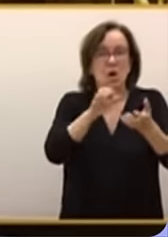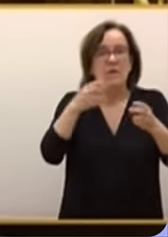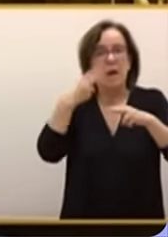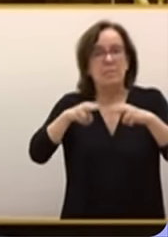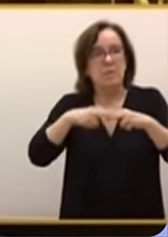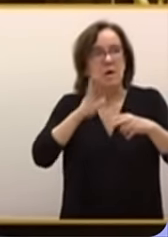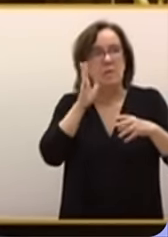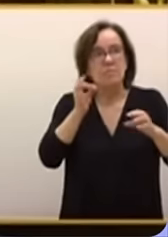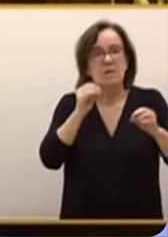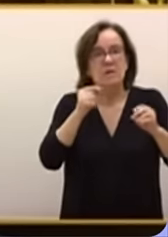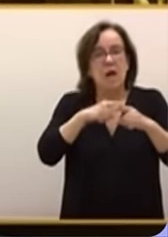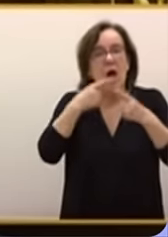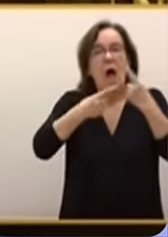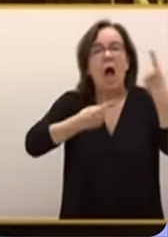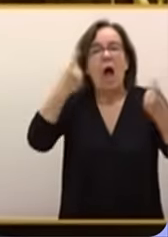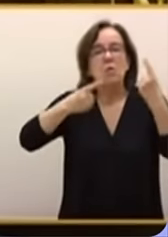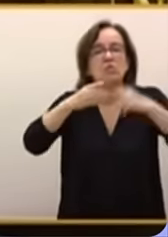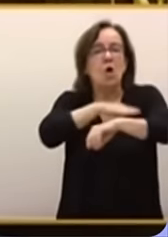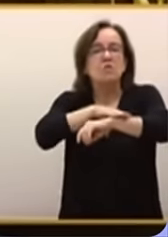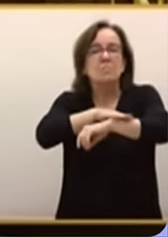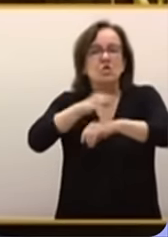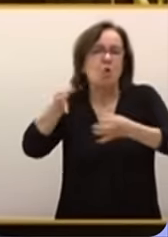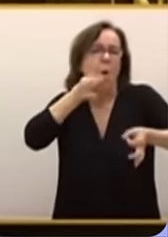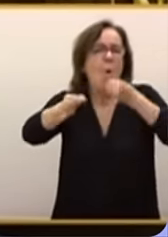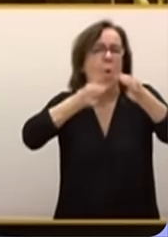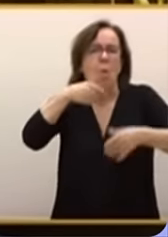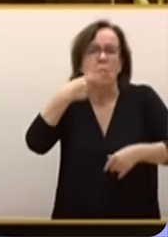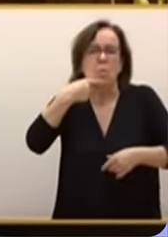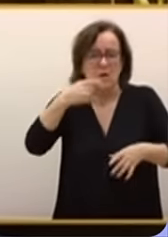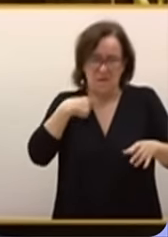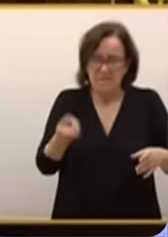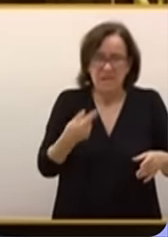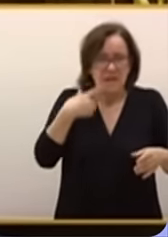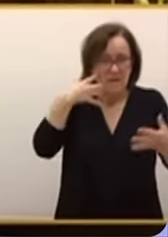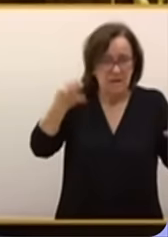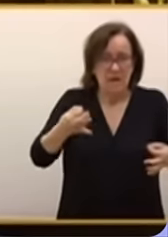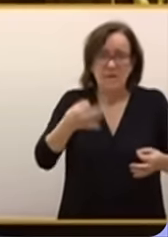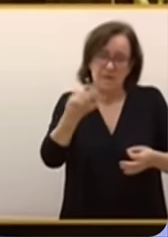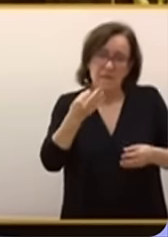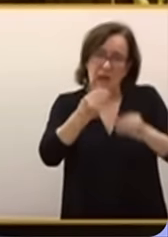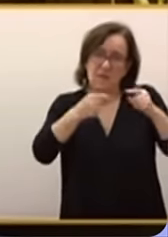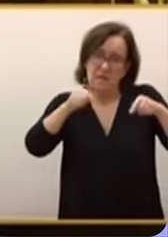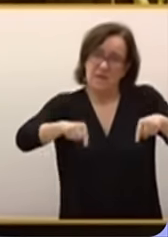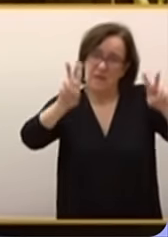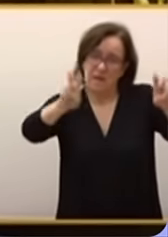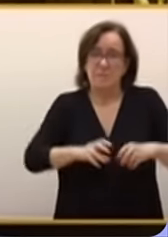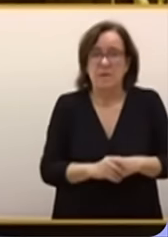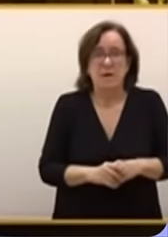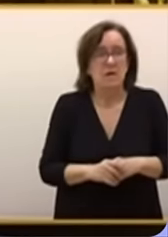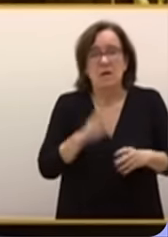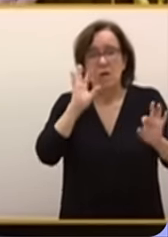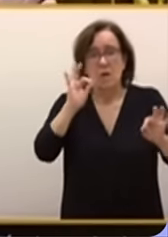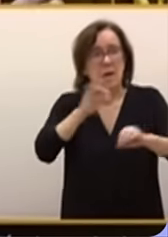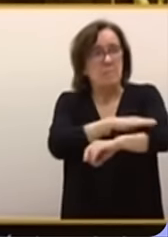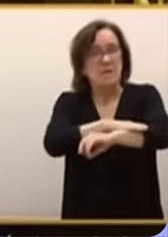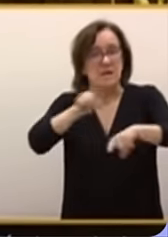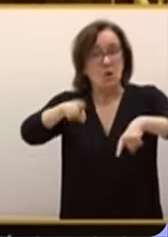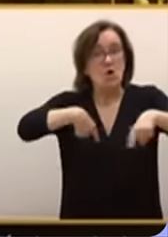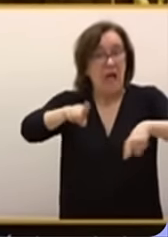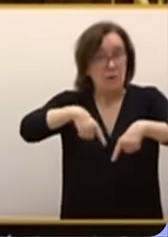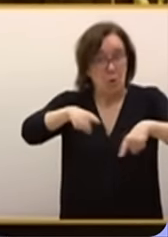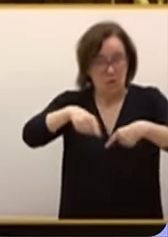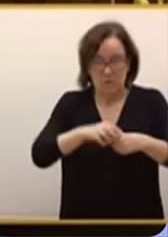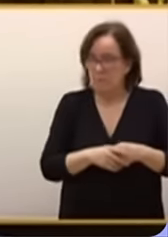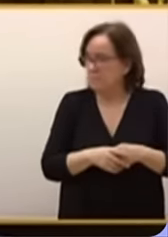debería lavarle la boca a alguno de sus ministros. Mire, le voy a decir lo que realmente debería de hacer en este asunto. Es evidente que su ministro de transportes